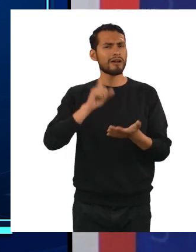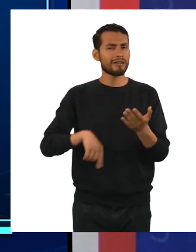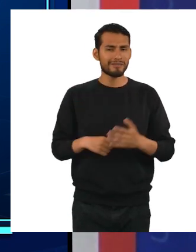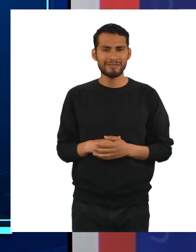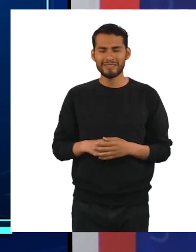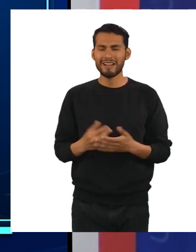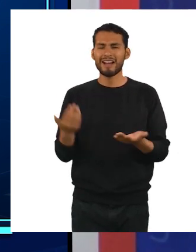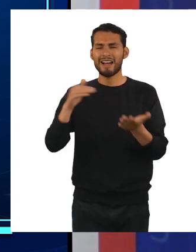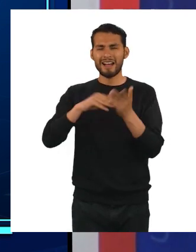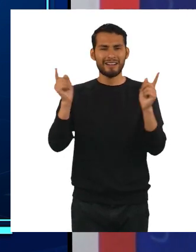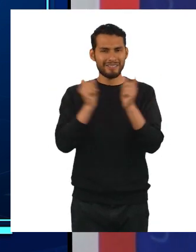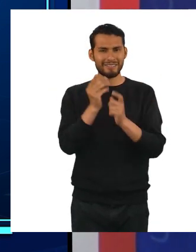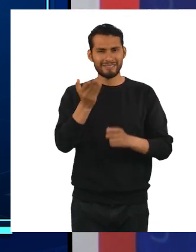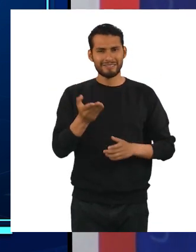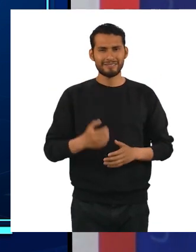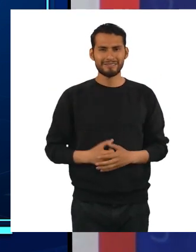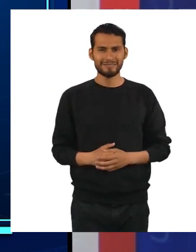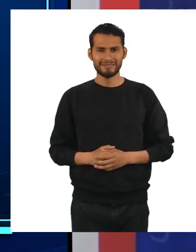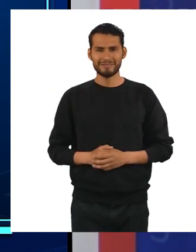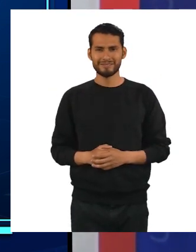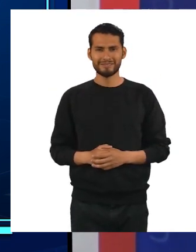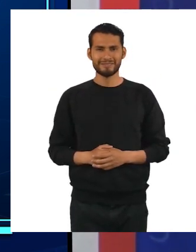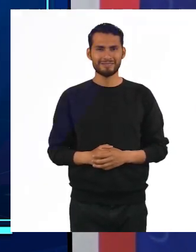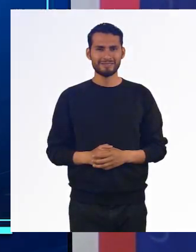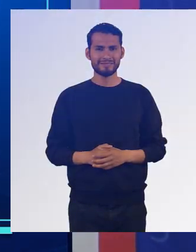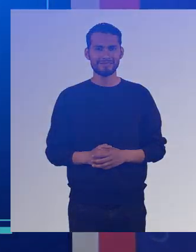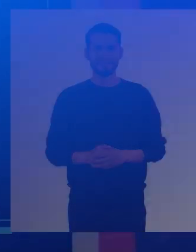también les será de ayuda... ¡Resumiendo!